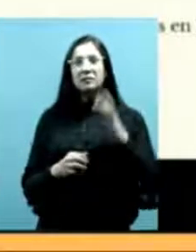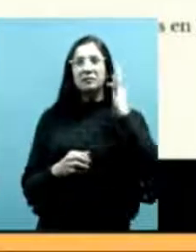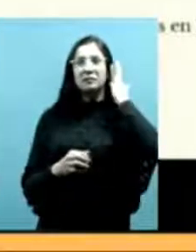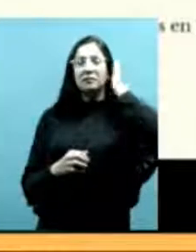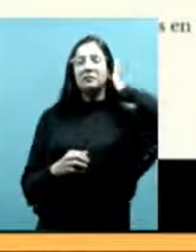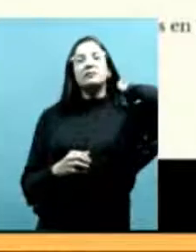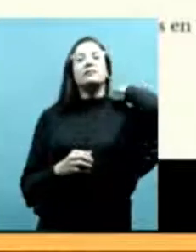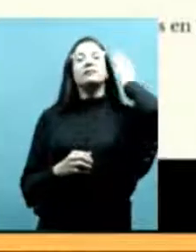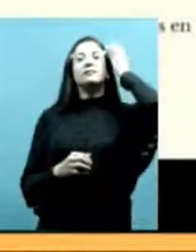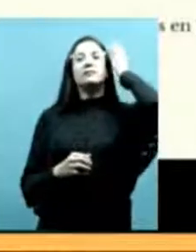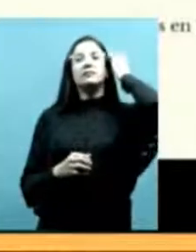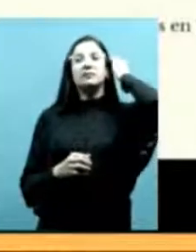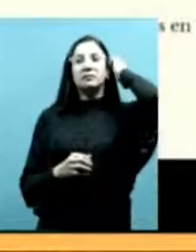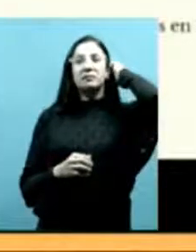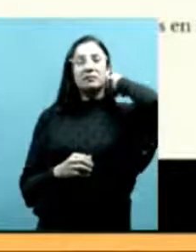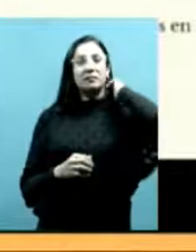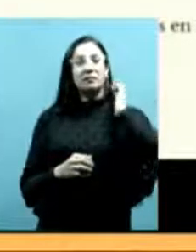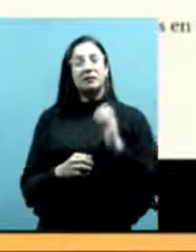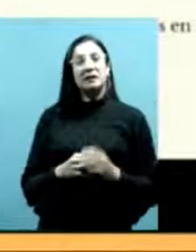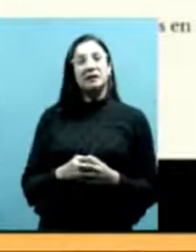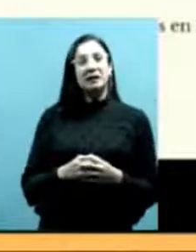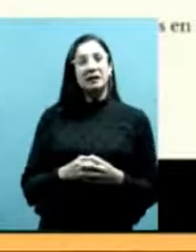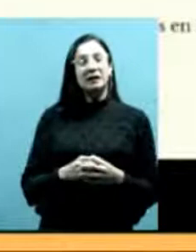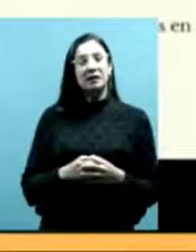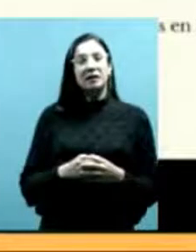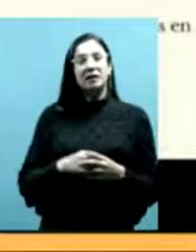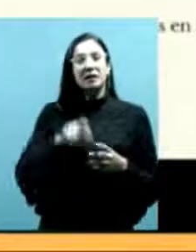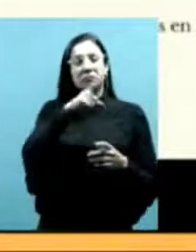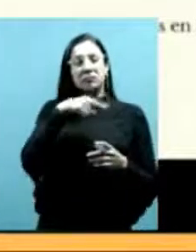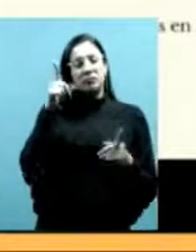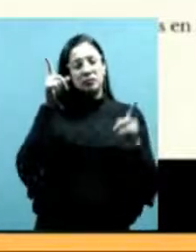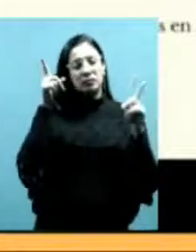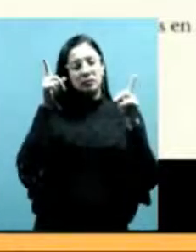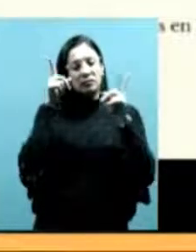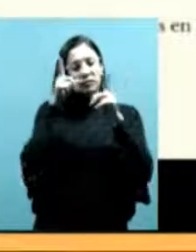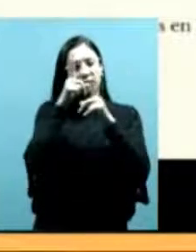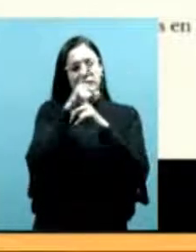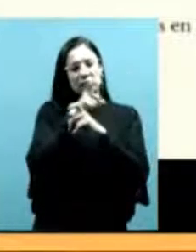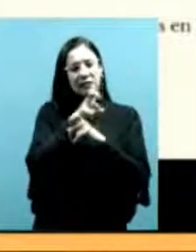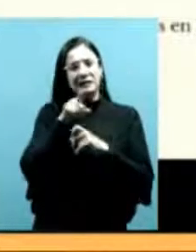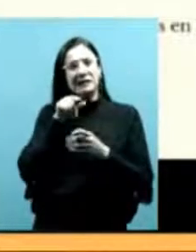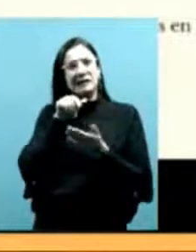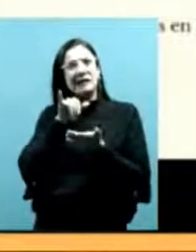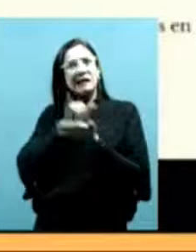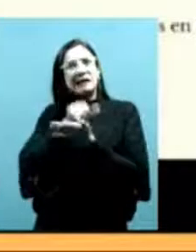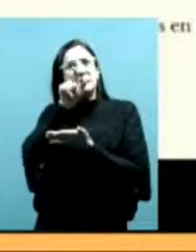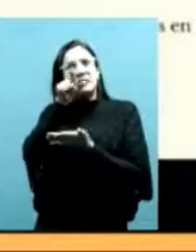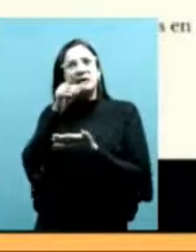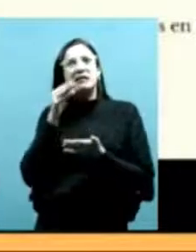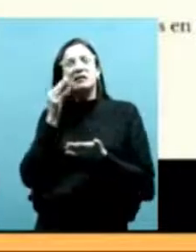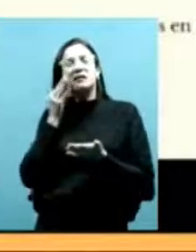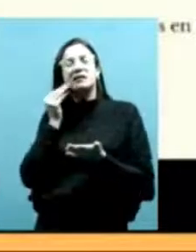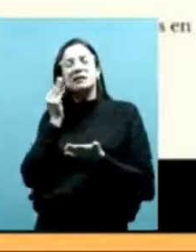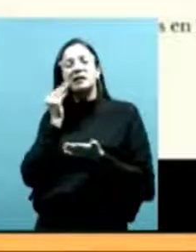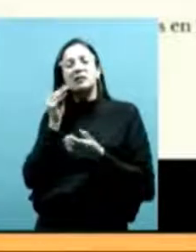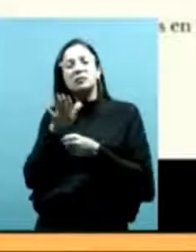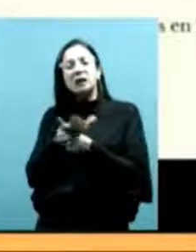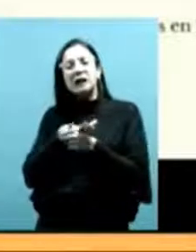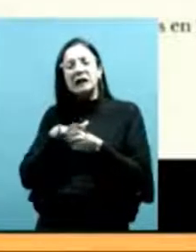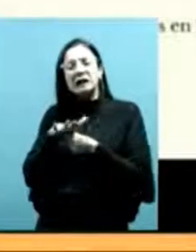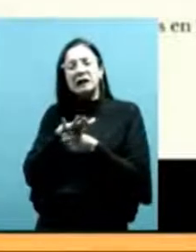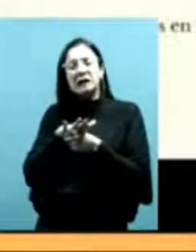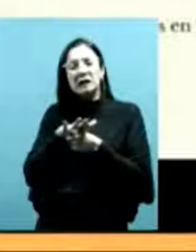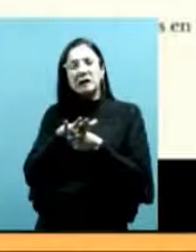entonces la imputación lo que permite es pensar desde esas memorias y desde las experiencias de eso que uno cierra de acuerdo a